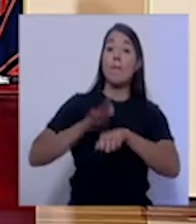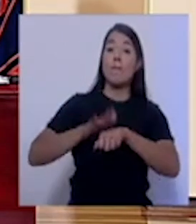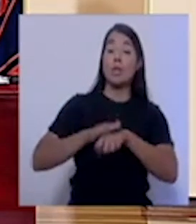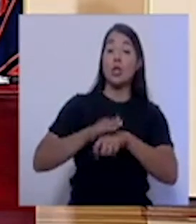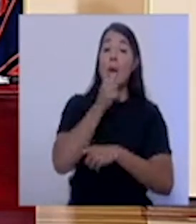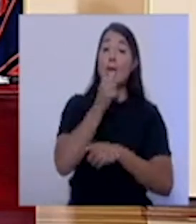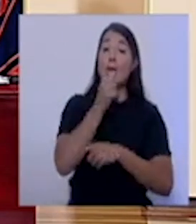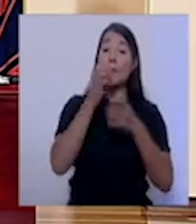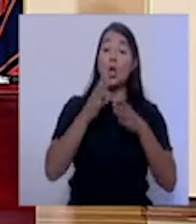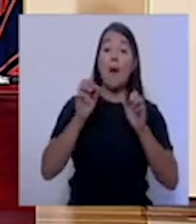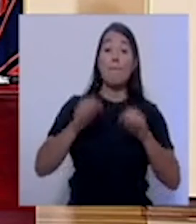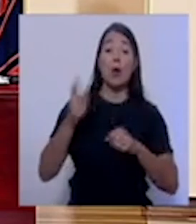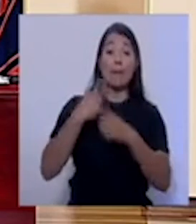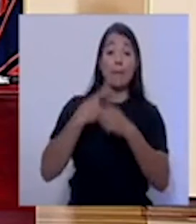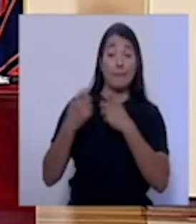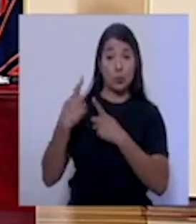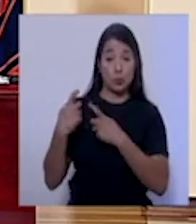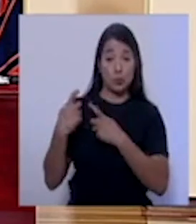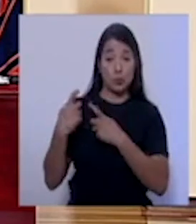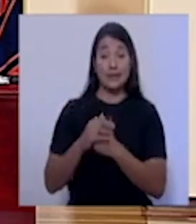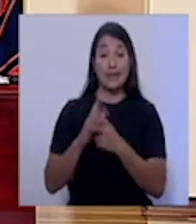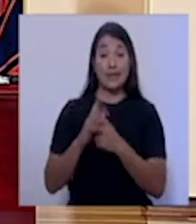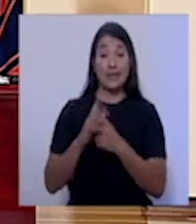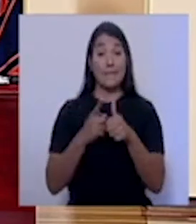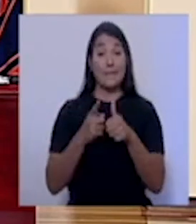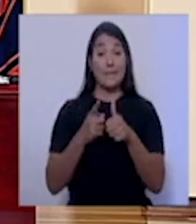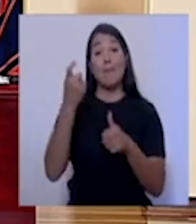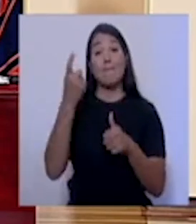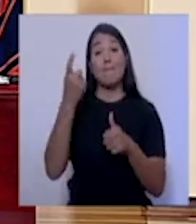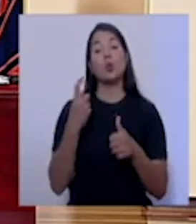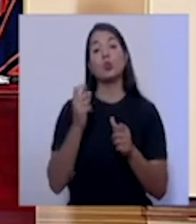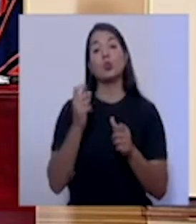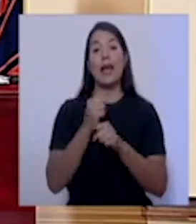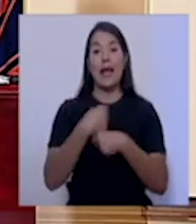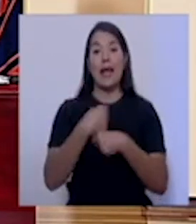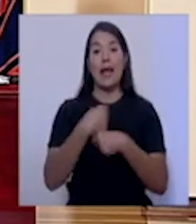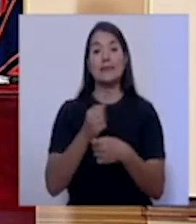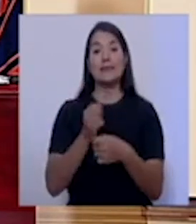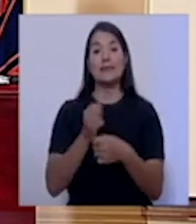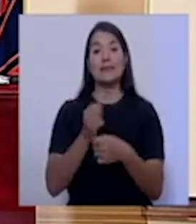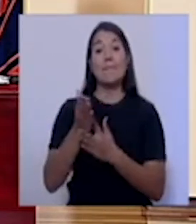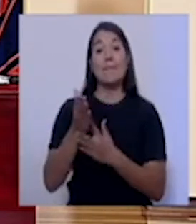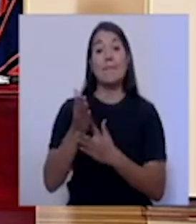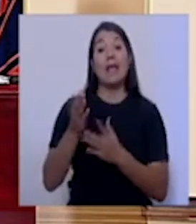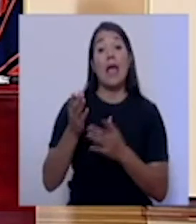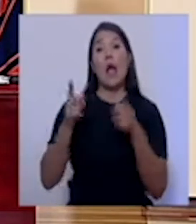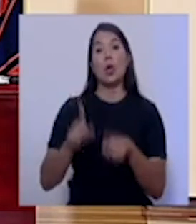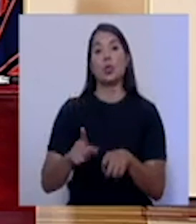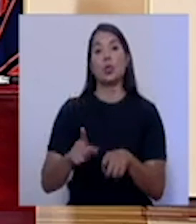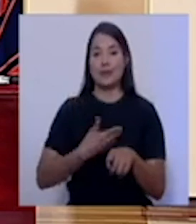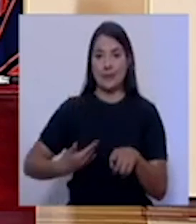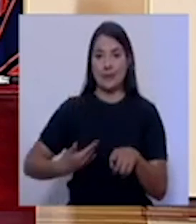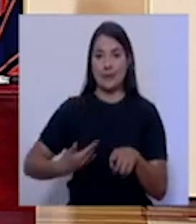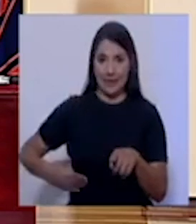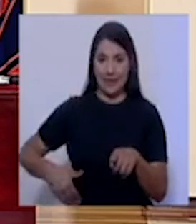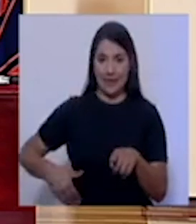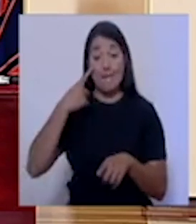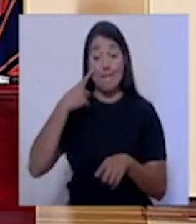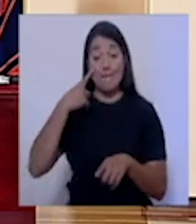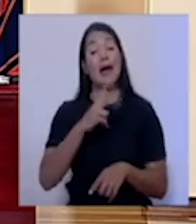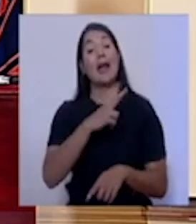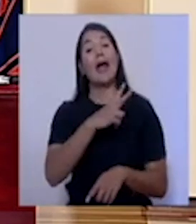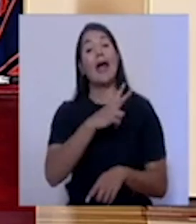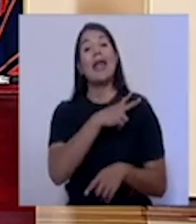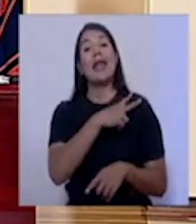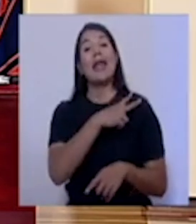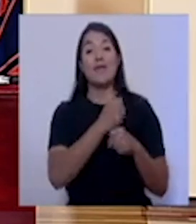enviar sus consultas. La primera consulta la realiza el medio Acontecer Herediano y es para el jefe de